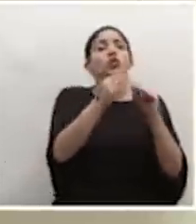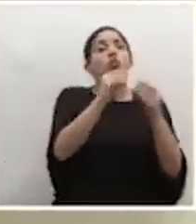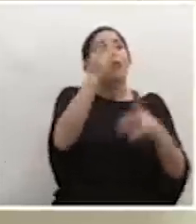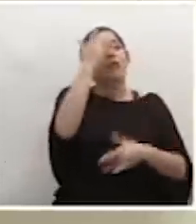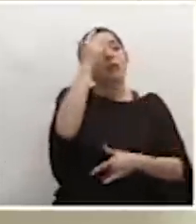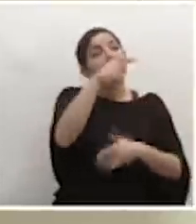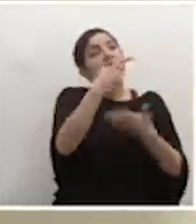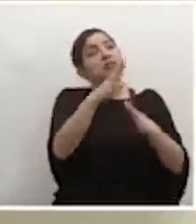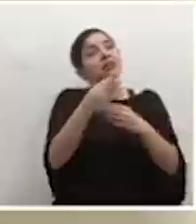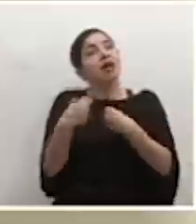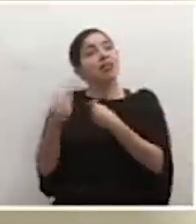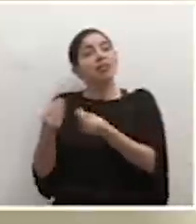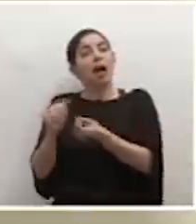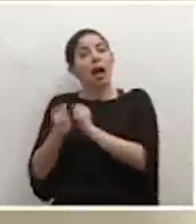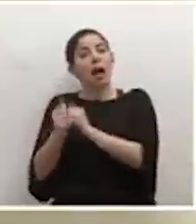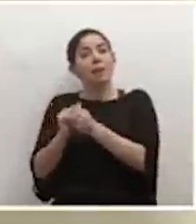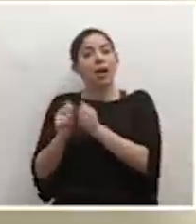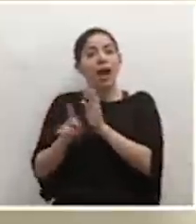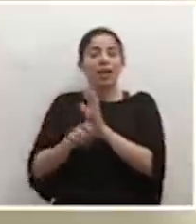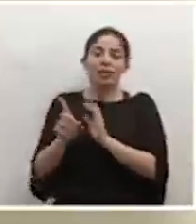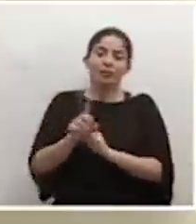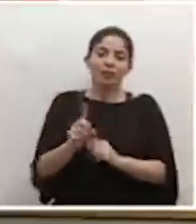casos nuevos o de casos activos.